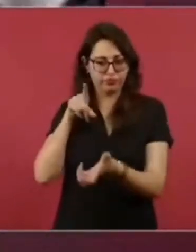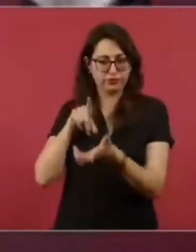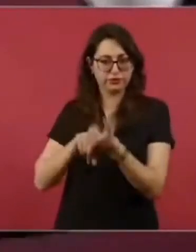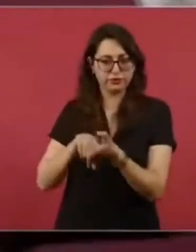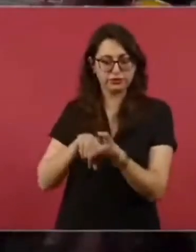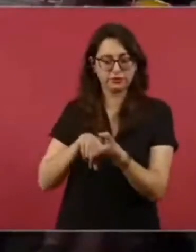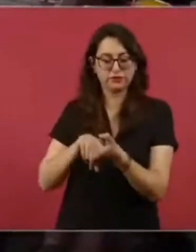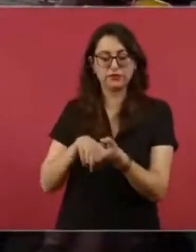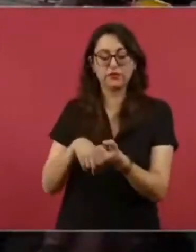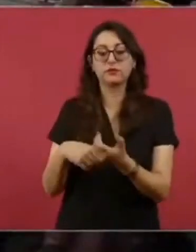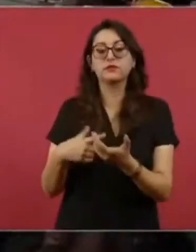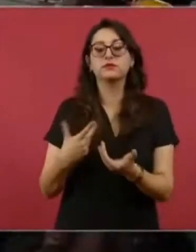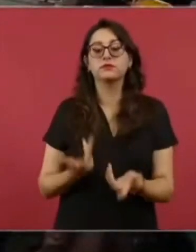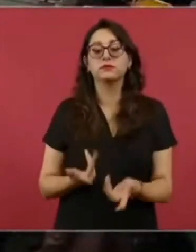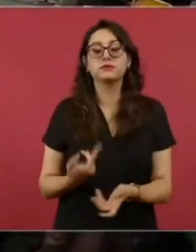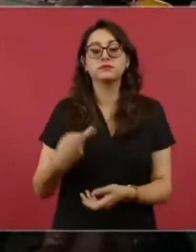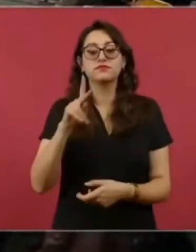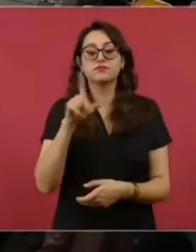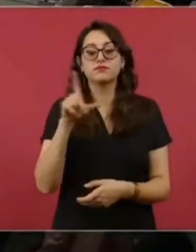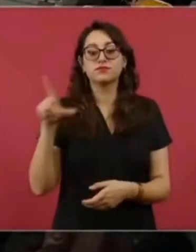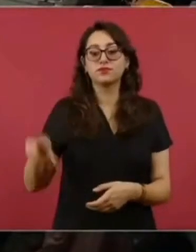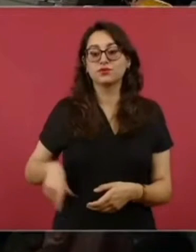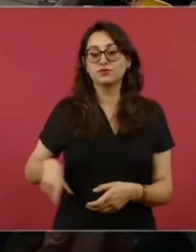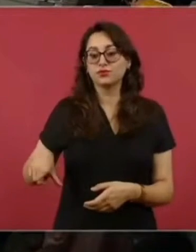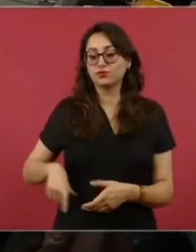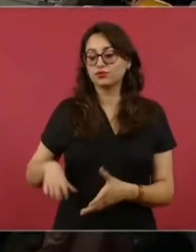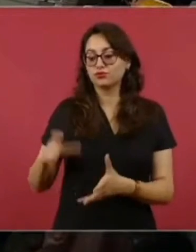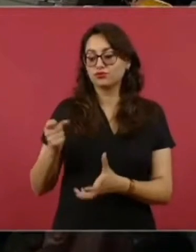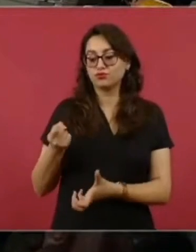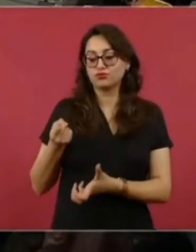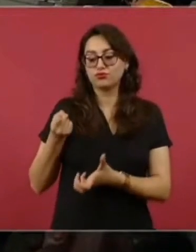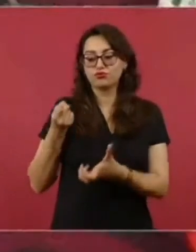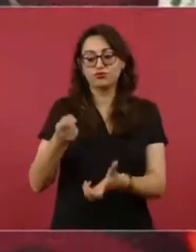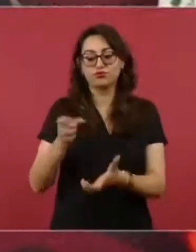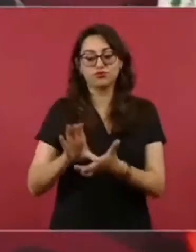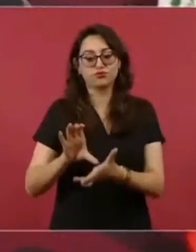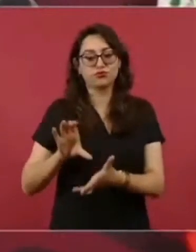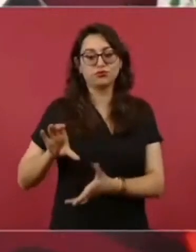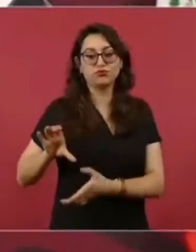empresa que hizo lo mismo en varios países